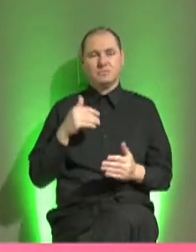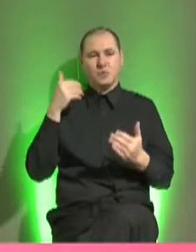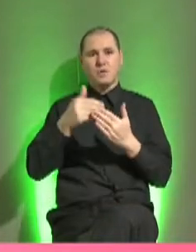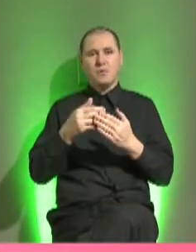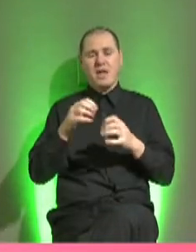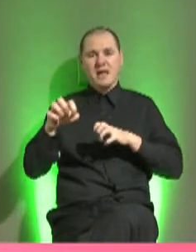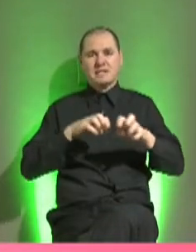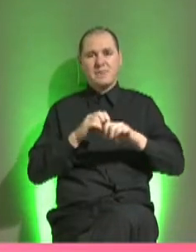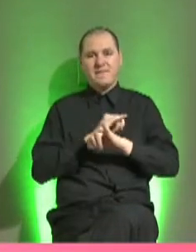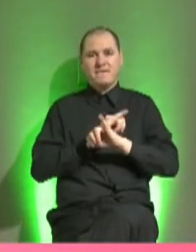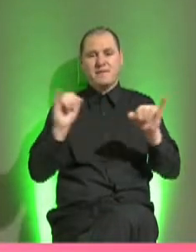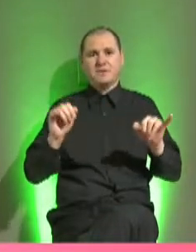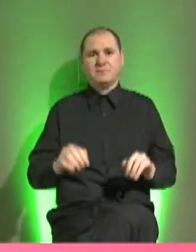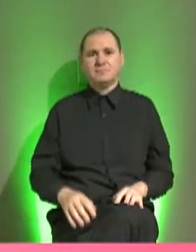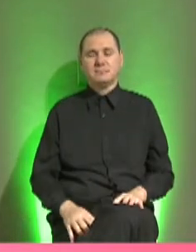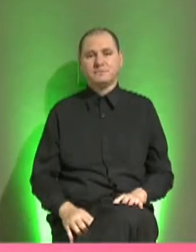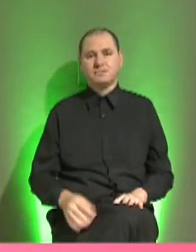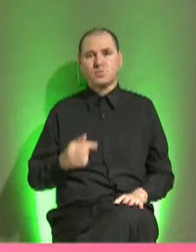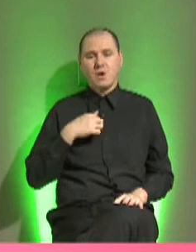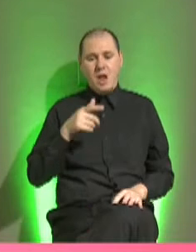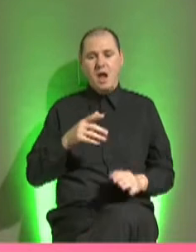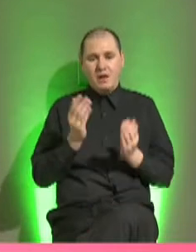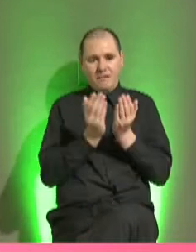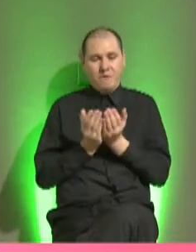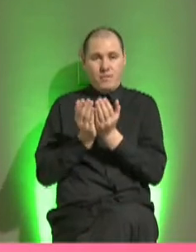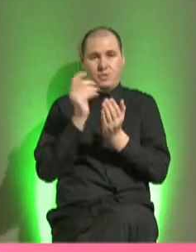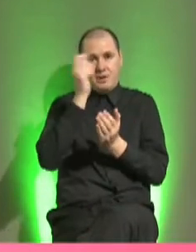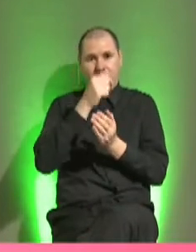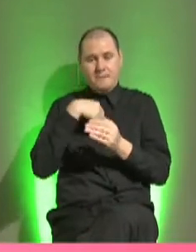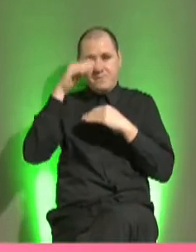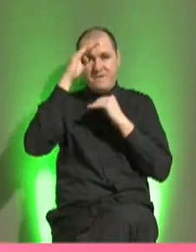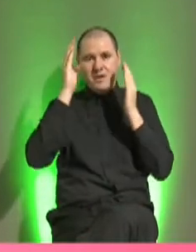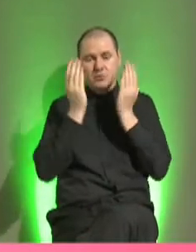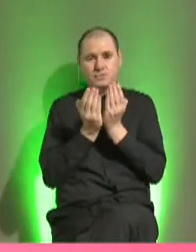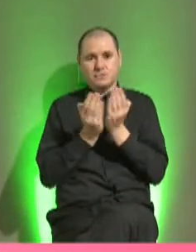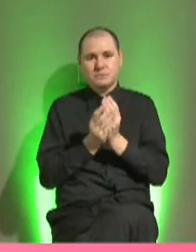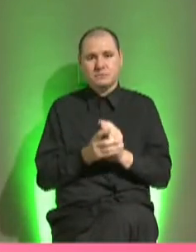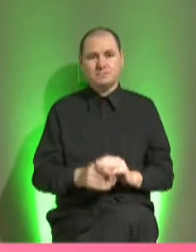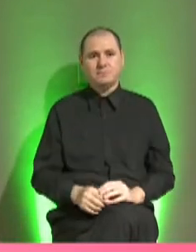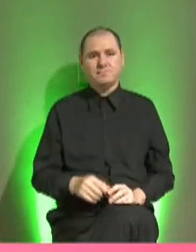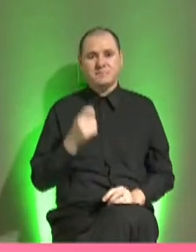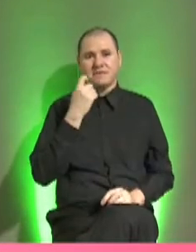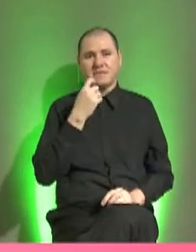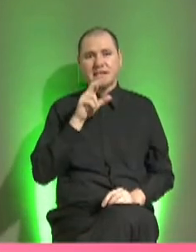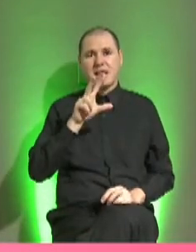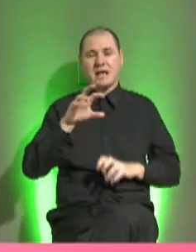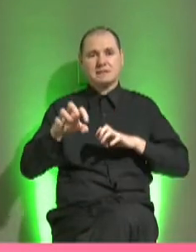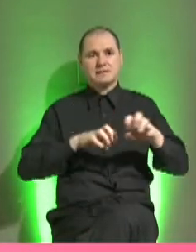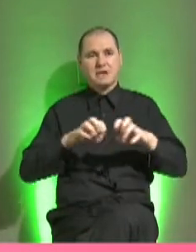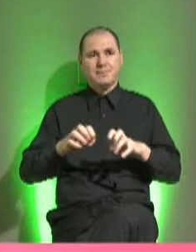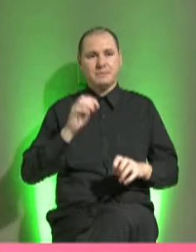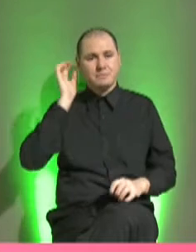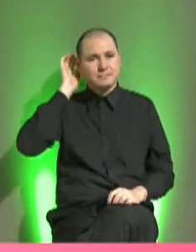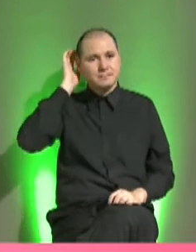exámenes finales, ya a la par, yo estaba llevando un cursillo de medicina, un cursillo privado, y en ese tiempo me faltaban 3 exámenes, y mi papá